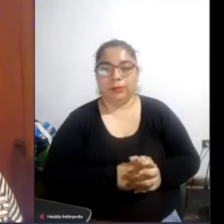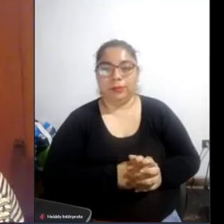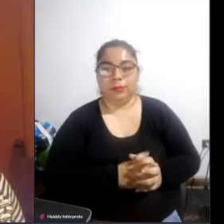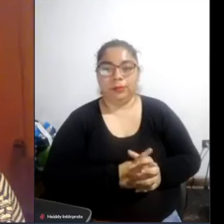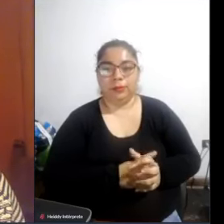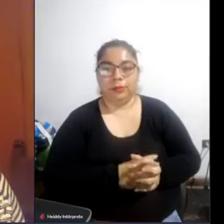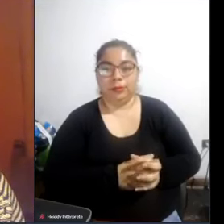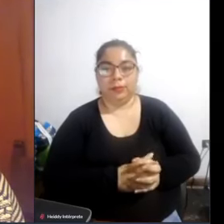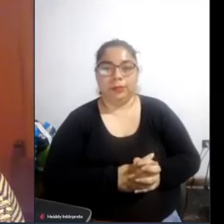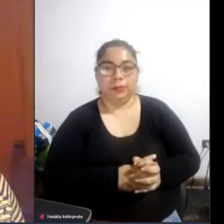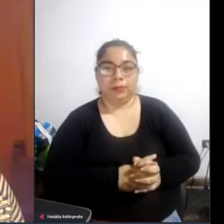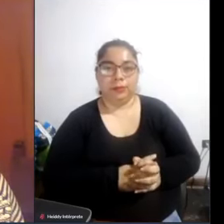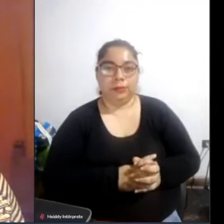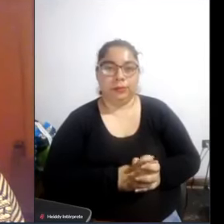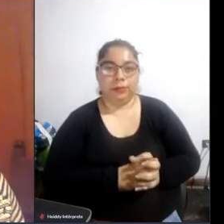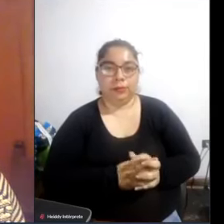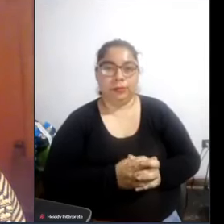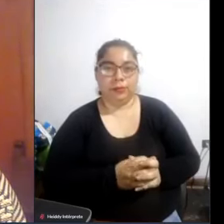a ver vamos a ver